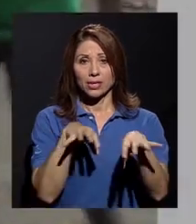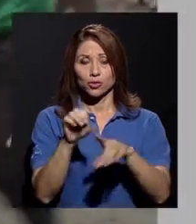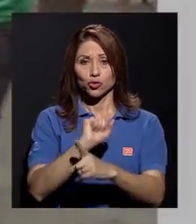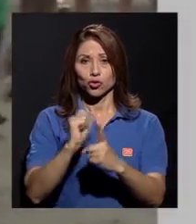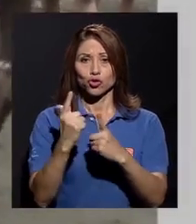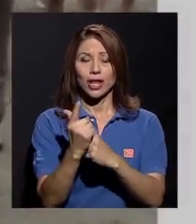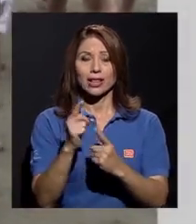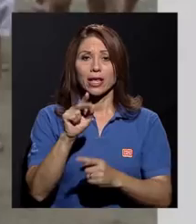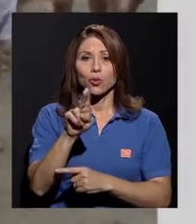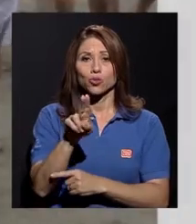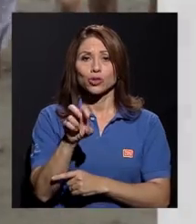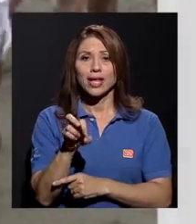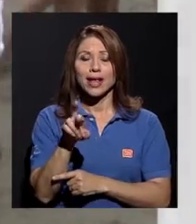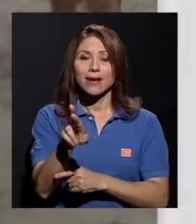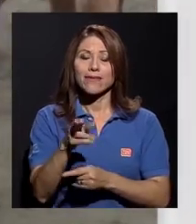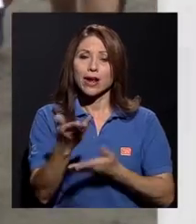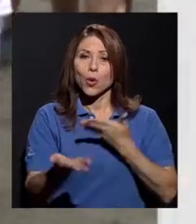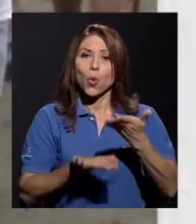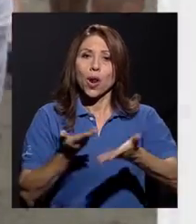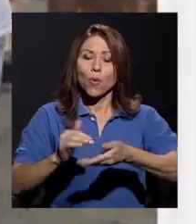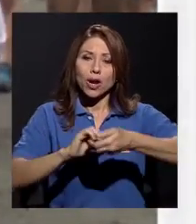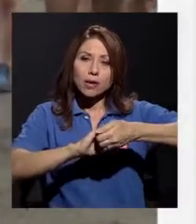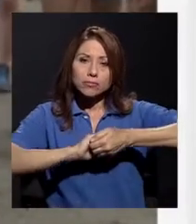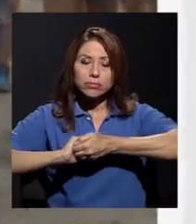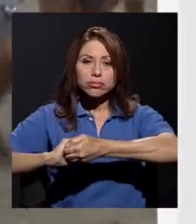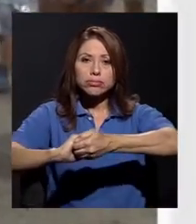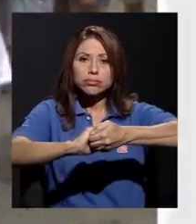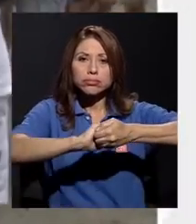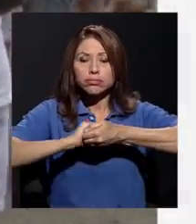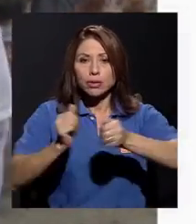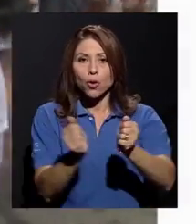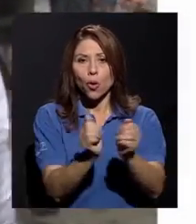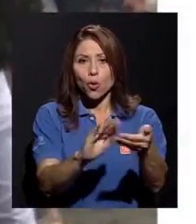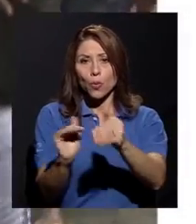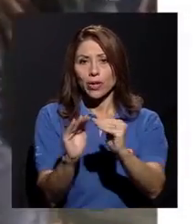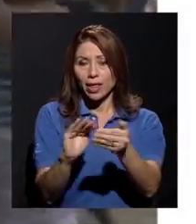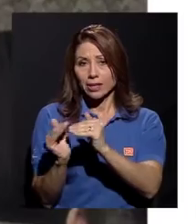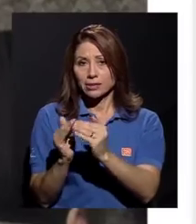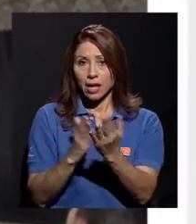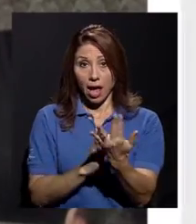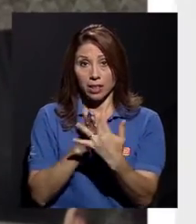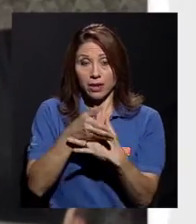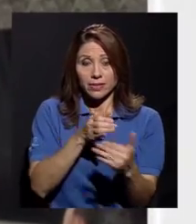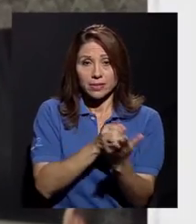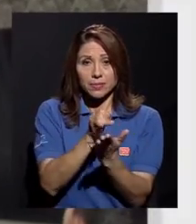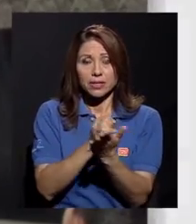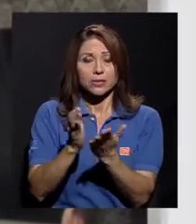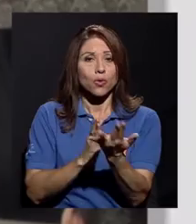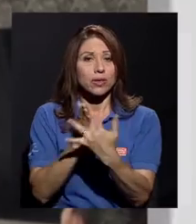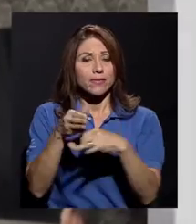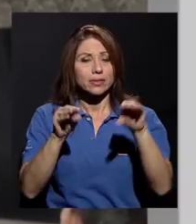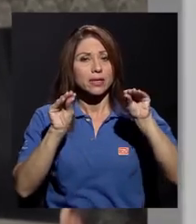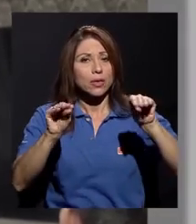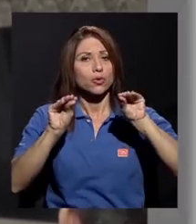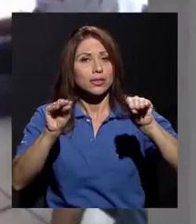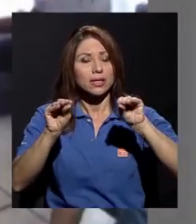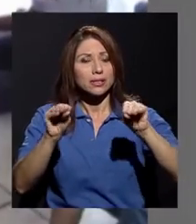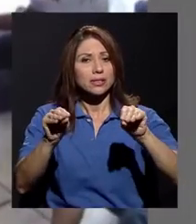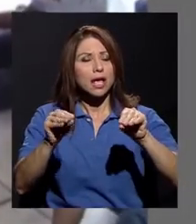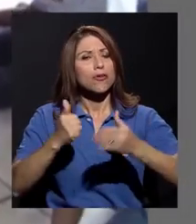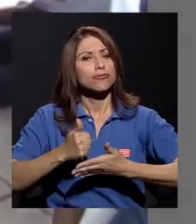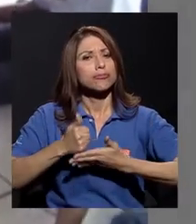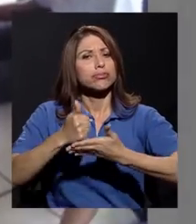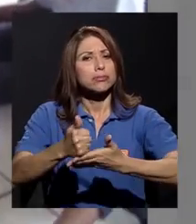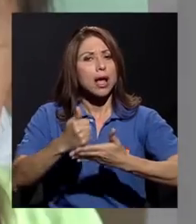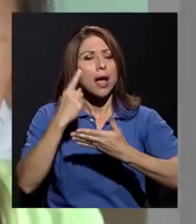social de la UCR colabora solidariamente con las comunidades y a través de la investigación y la docencia contribuye para que